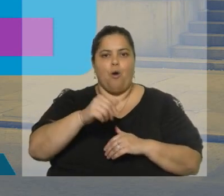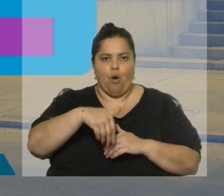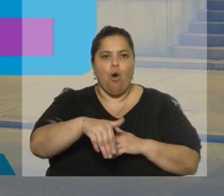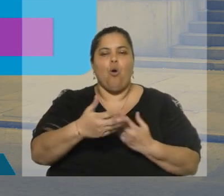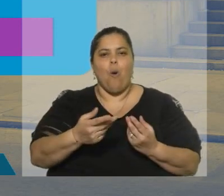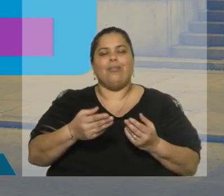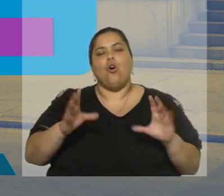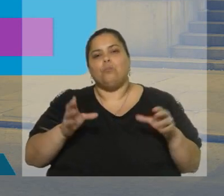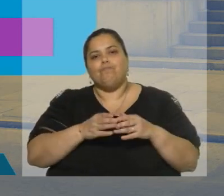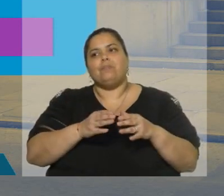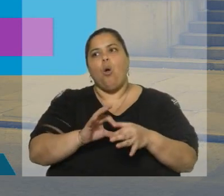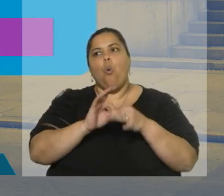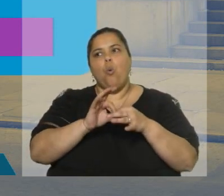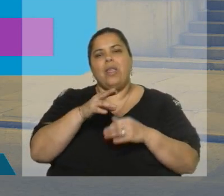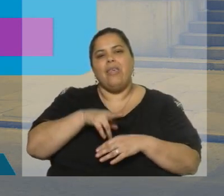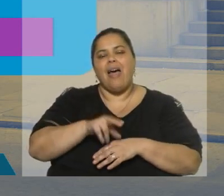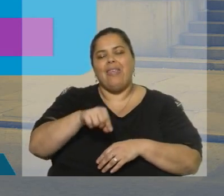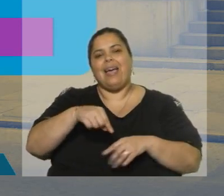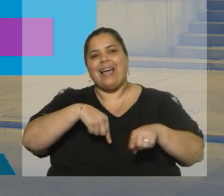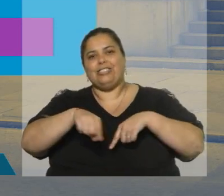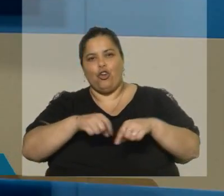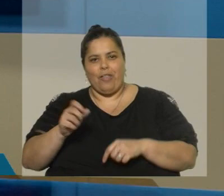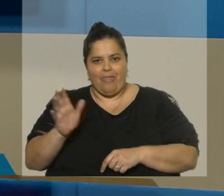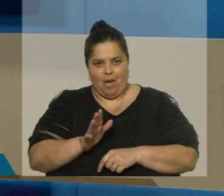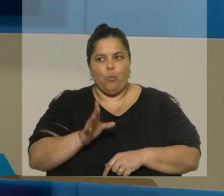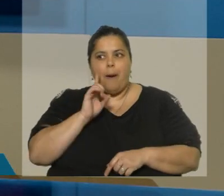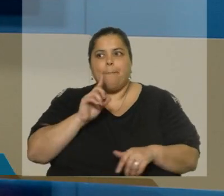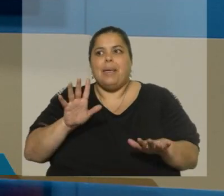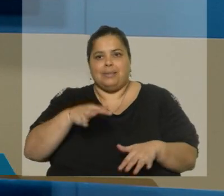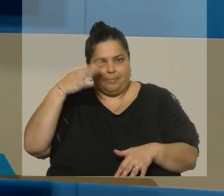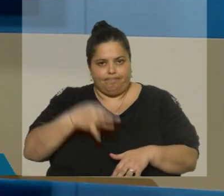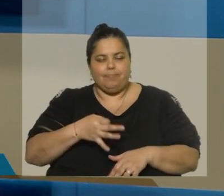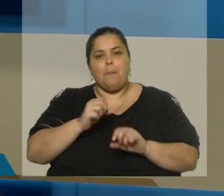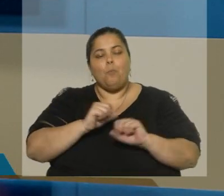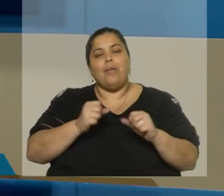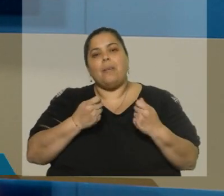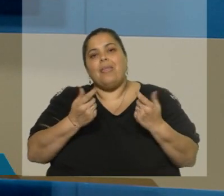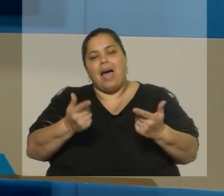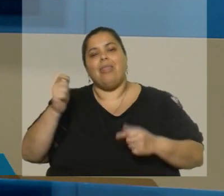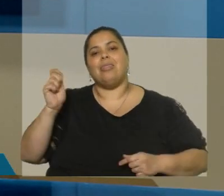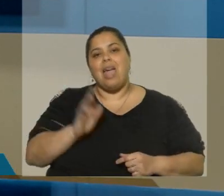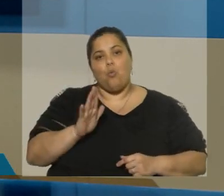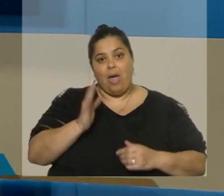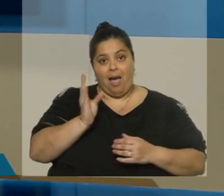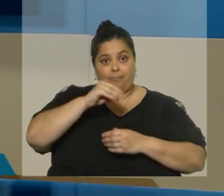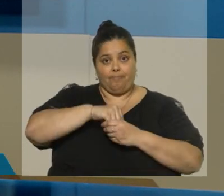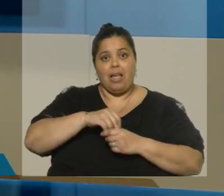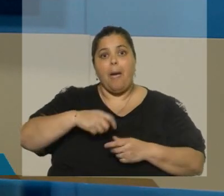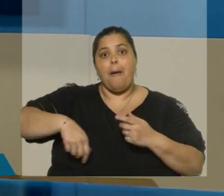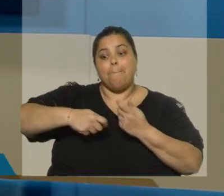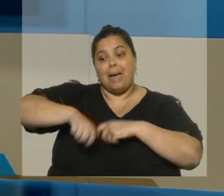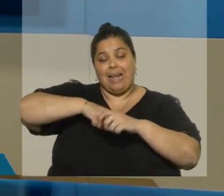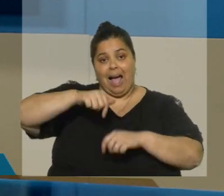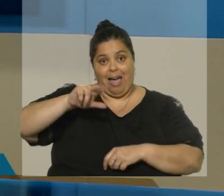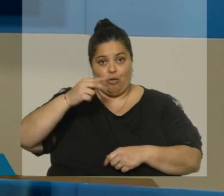gestión de deuda considere que es oportuno en los mercados internacionales, además de la colocación de deudas que tenemos habitualmente ya en el mercado local y que se conoce